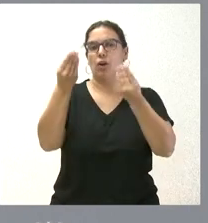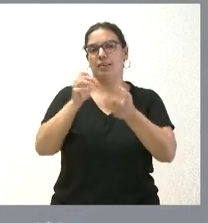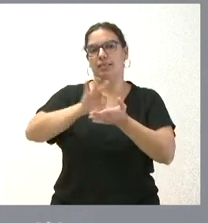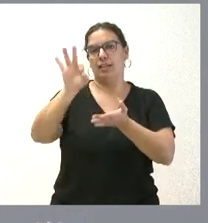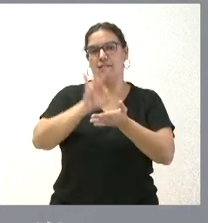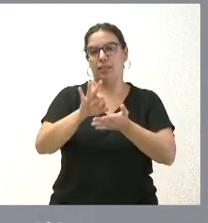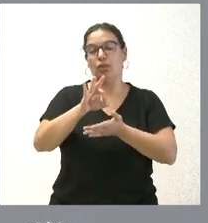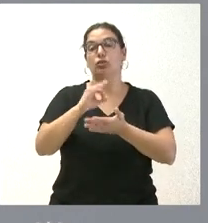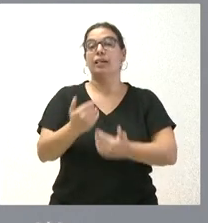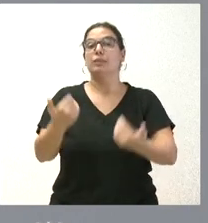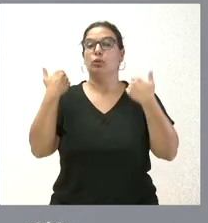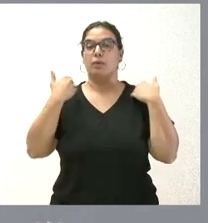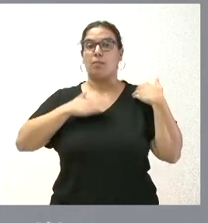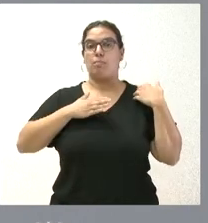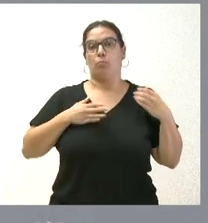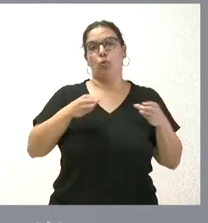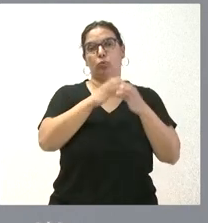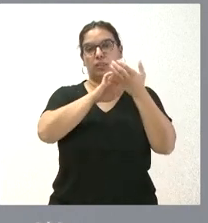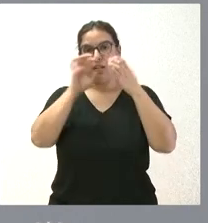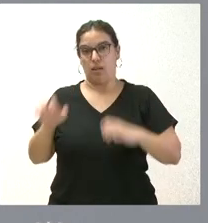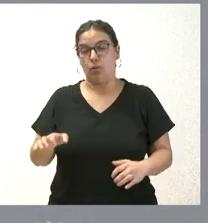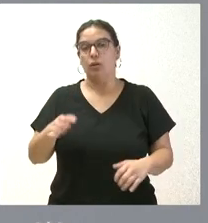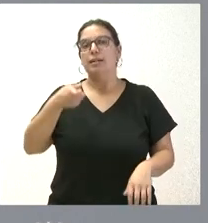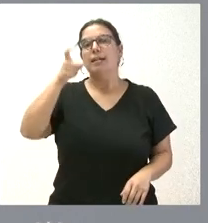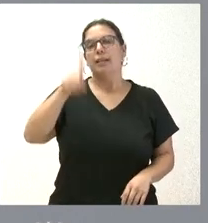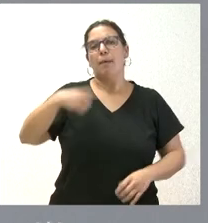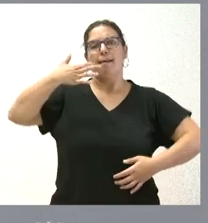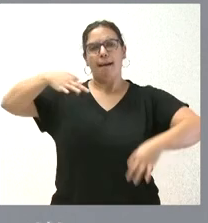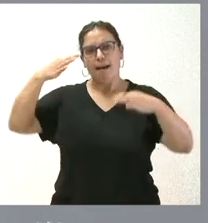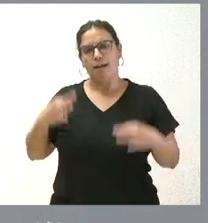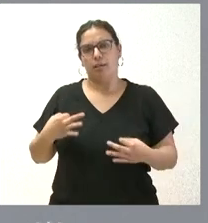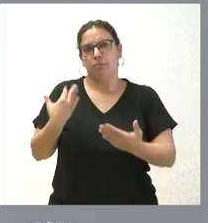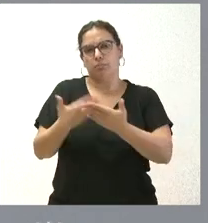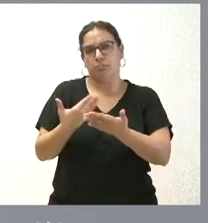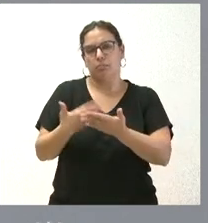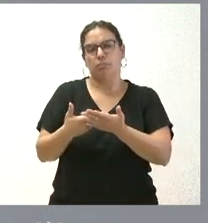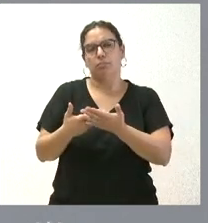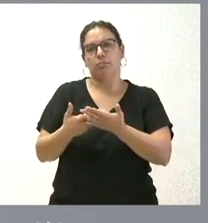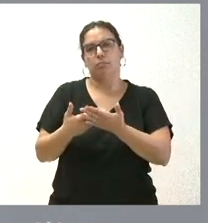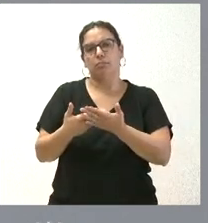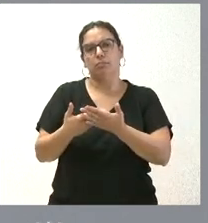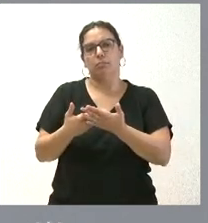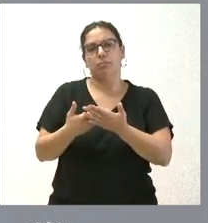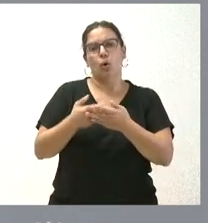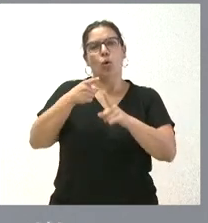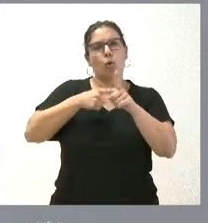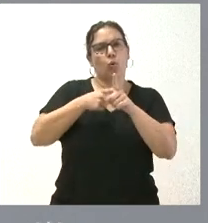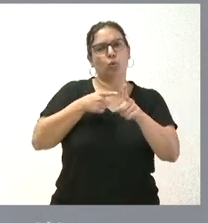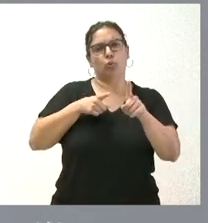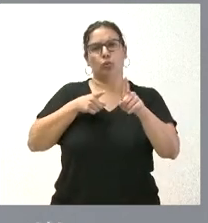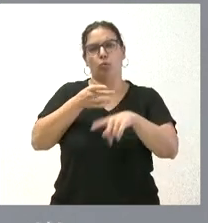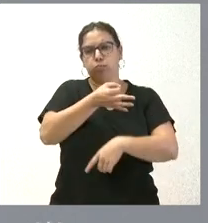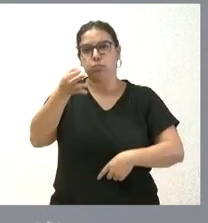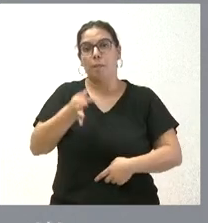por parte de la Junta de Castilla y León, así como garantizar la eficiencia y la